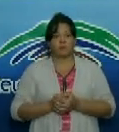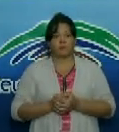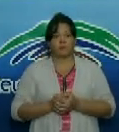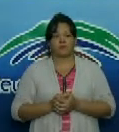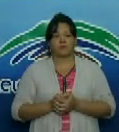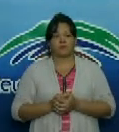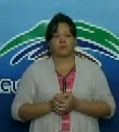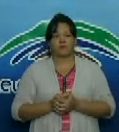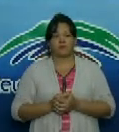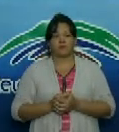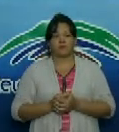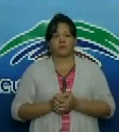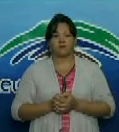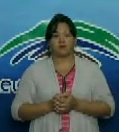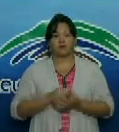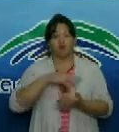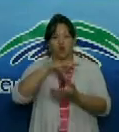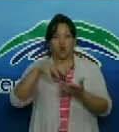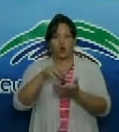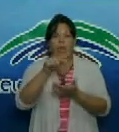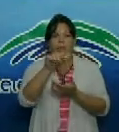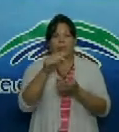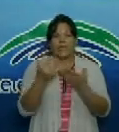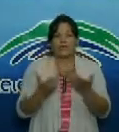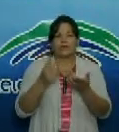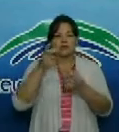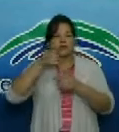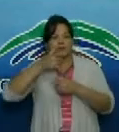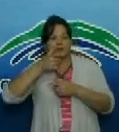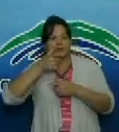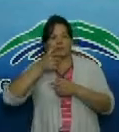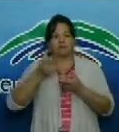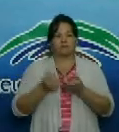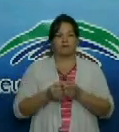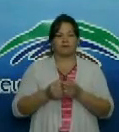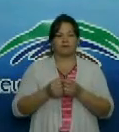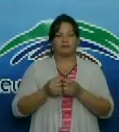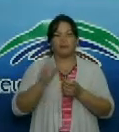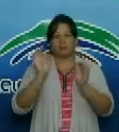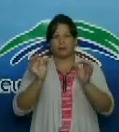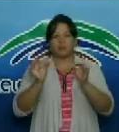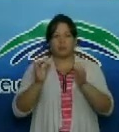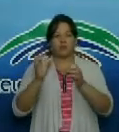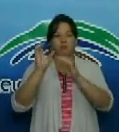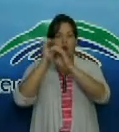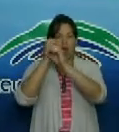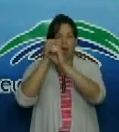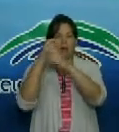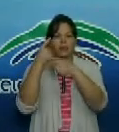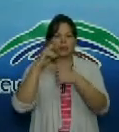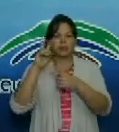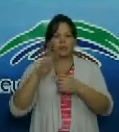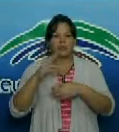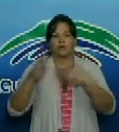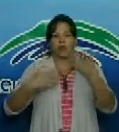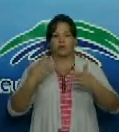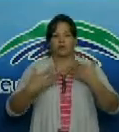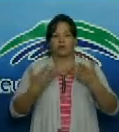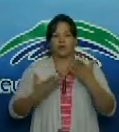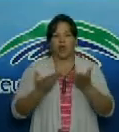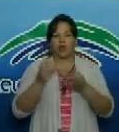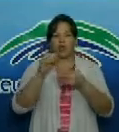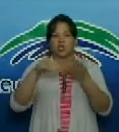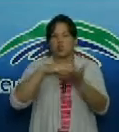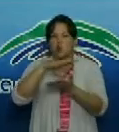desde el puesto de mando y a través de un sistema de cámaras inteligentes se monitorean en tiempo real las actividades en